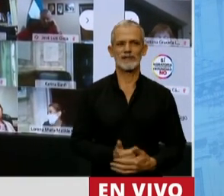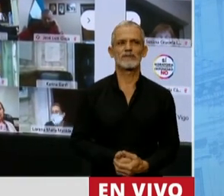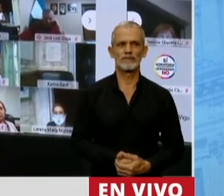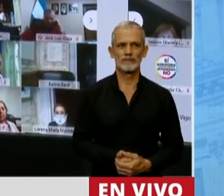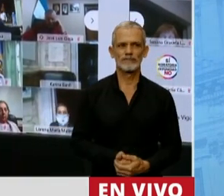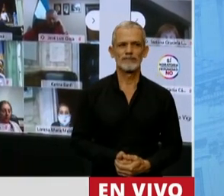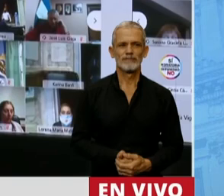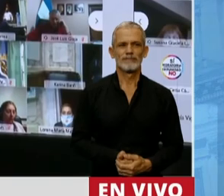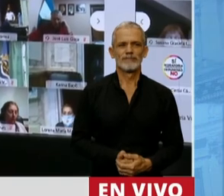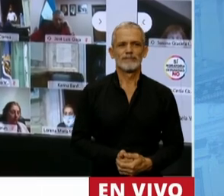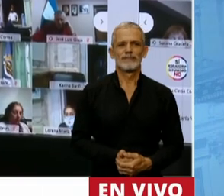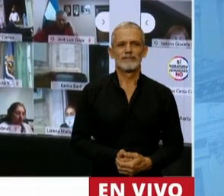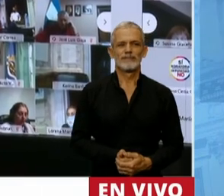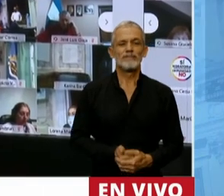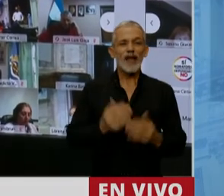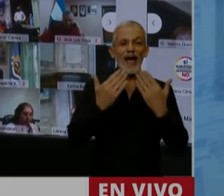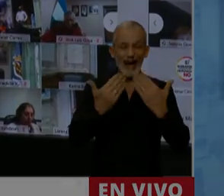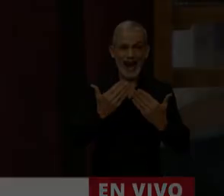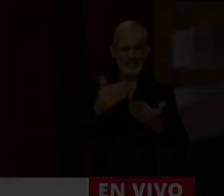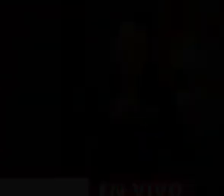presidente. Gracias, diputada Lucía Corpacci.